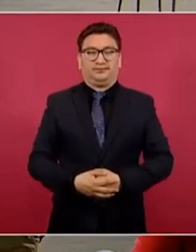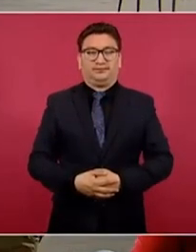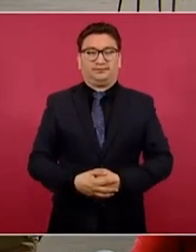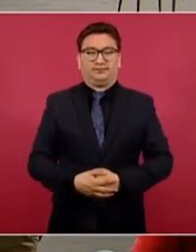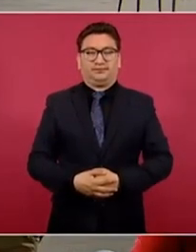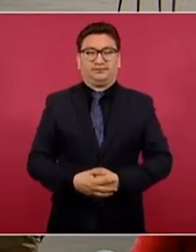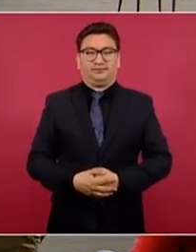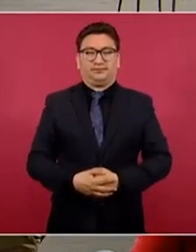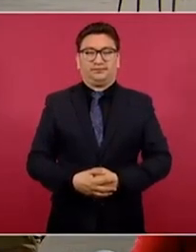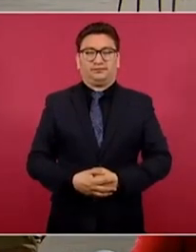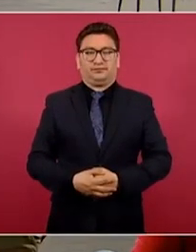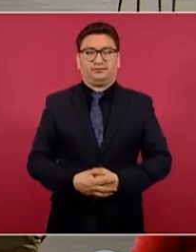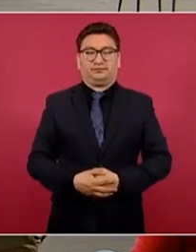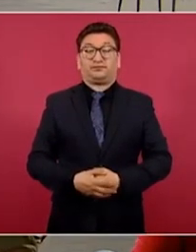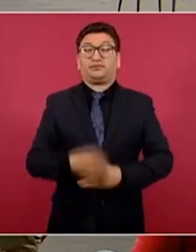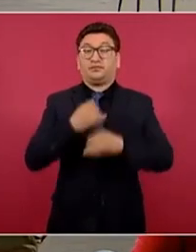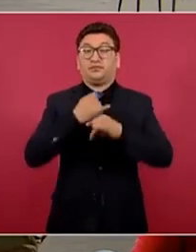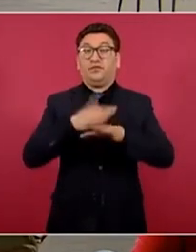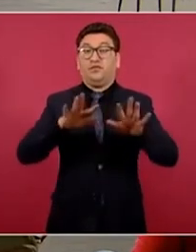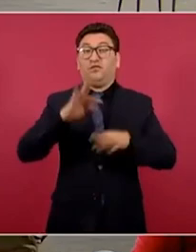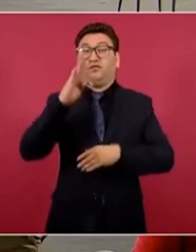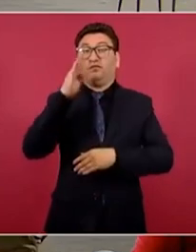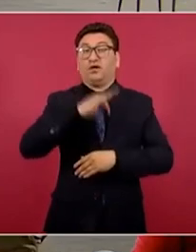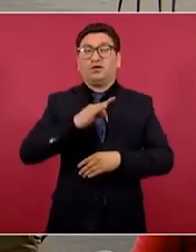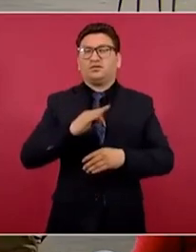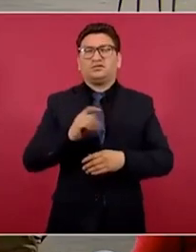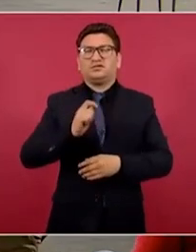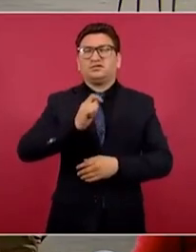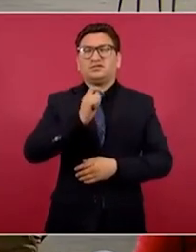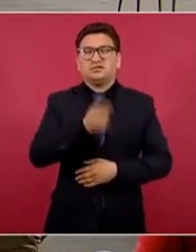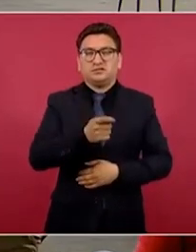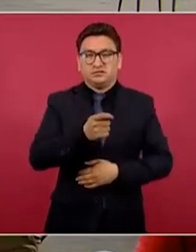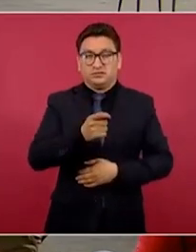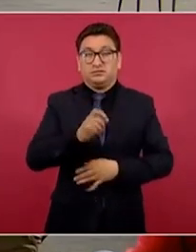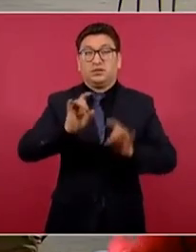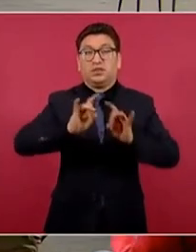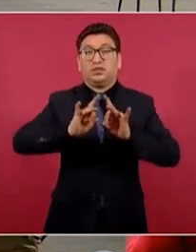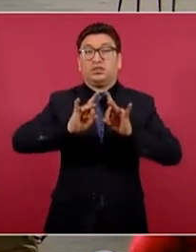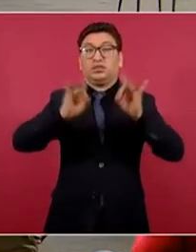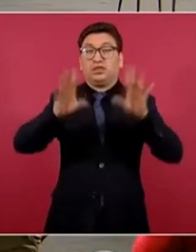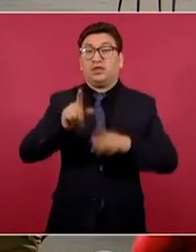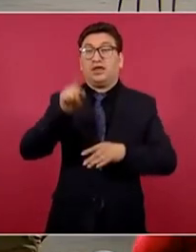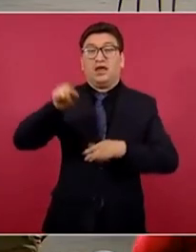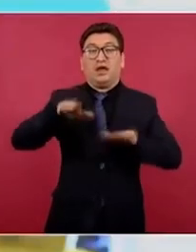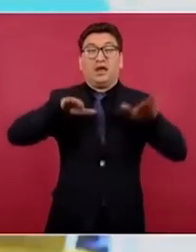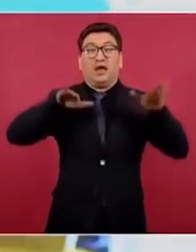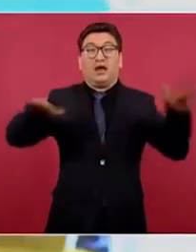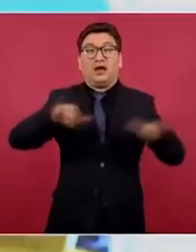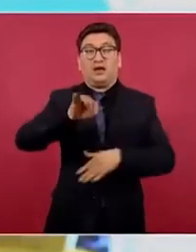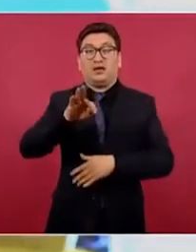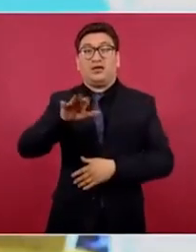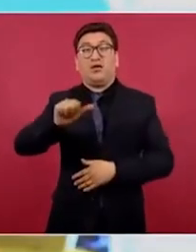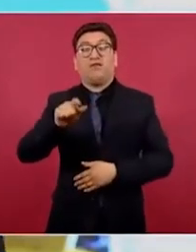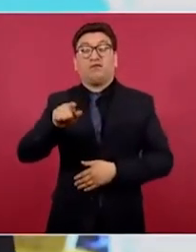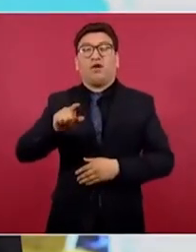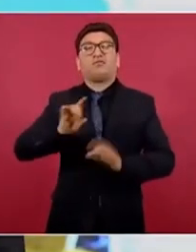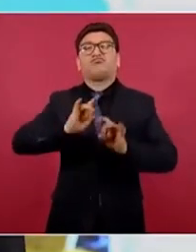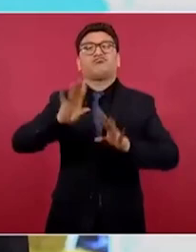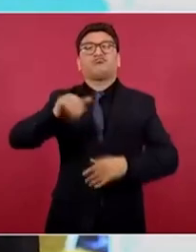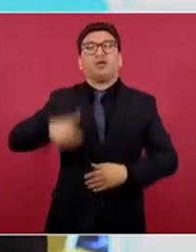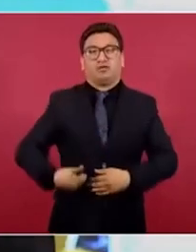Información falsa sobre un supuesto accidente en el AIFA. El día